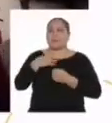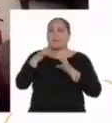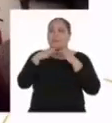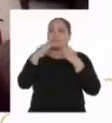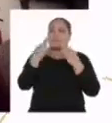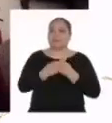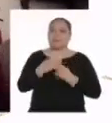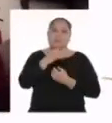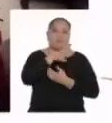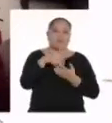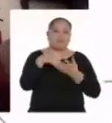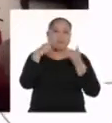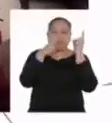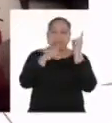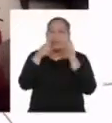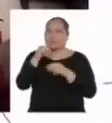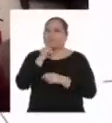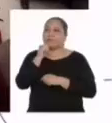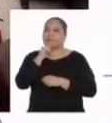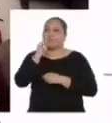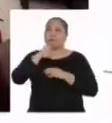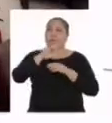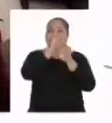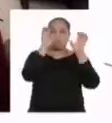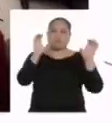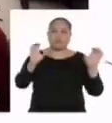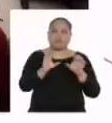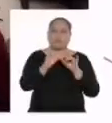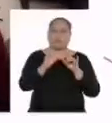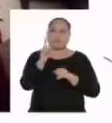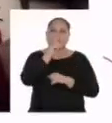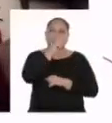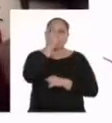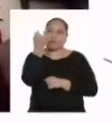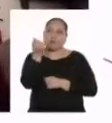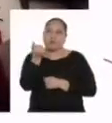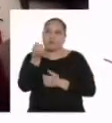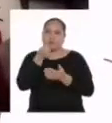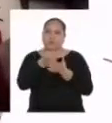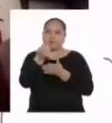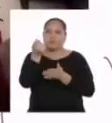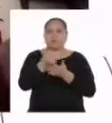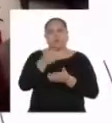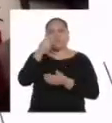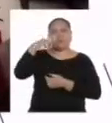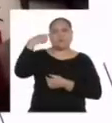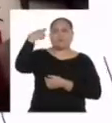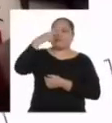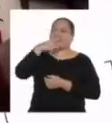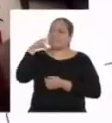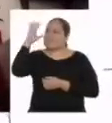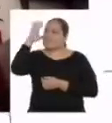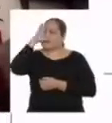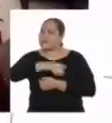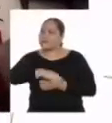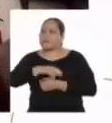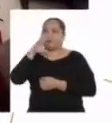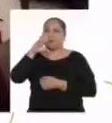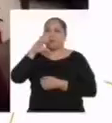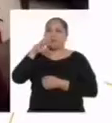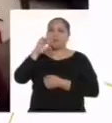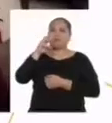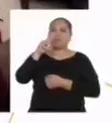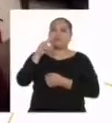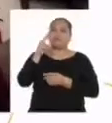mi familia, todos nos habíamos dado cuenta que nos faltaba una computadora, pero no teníamos el dinero para comprarla. Por eso averigué opciones de créditos en